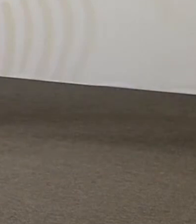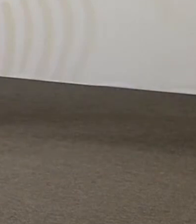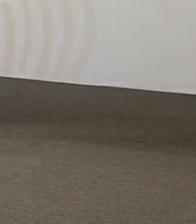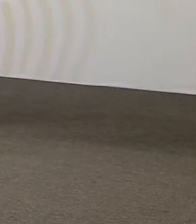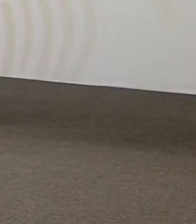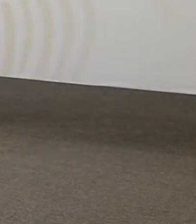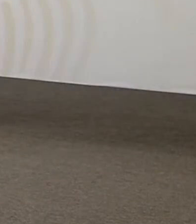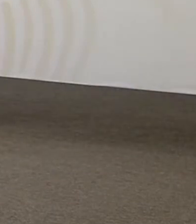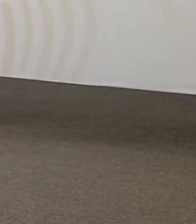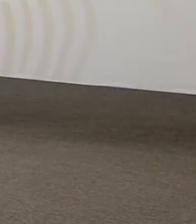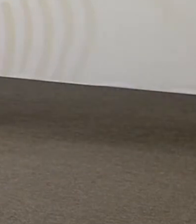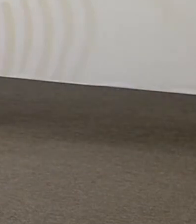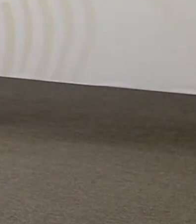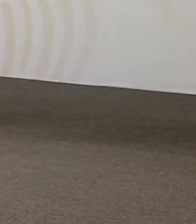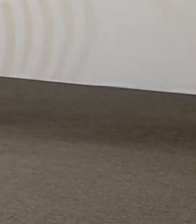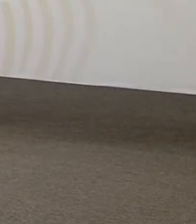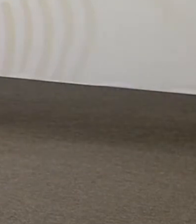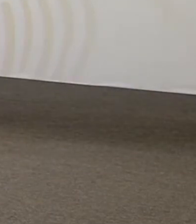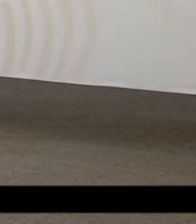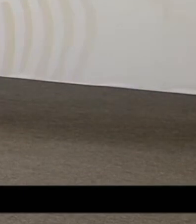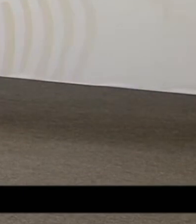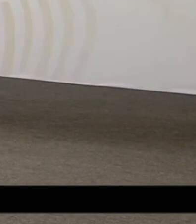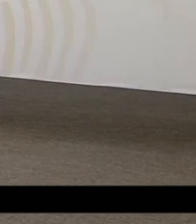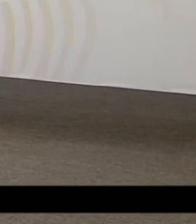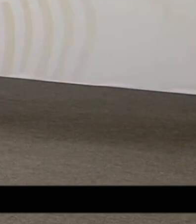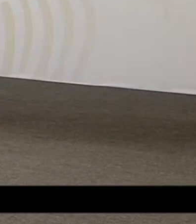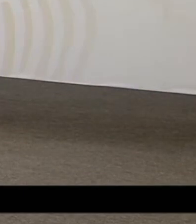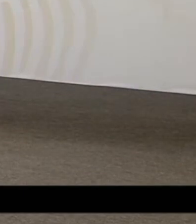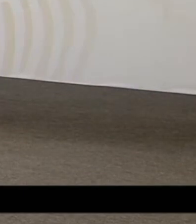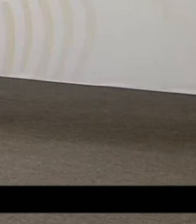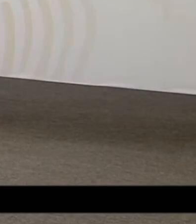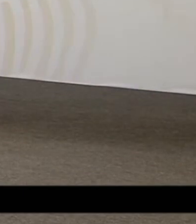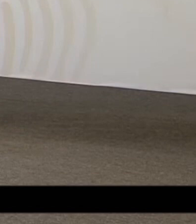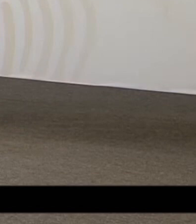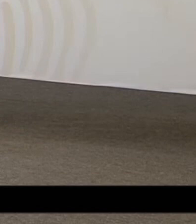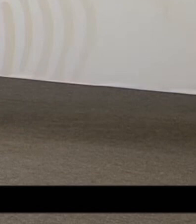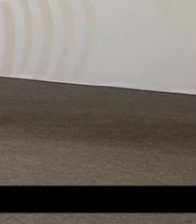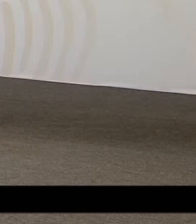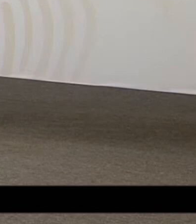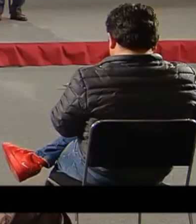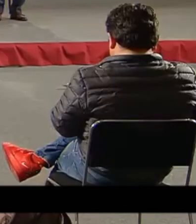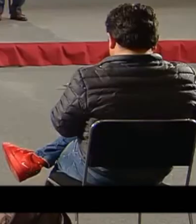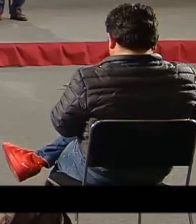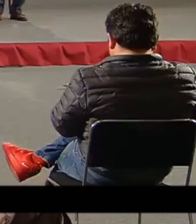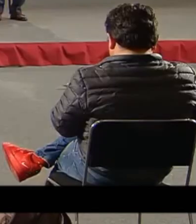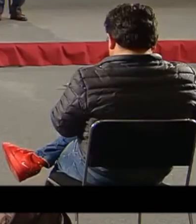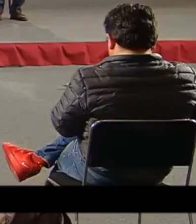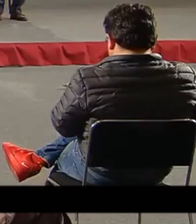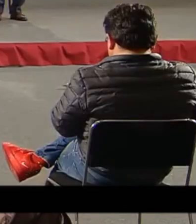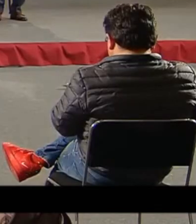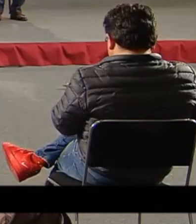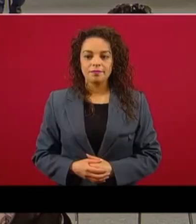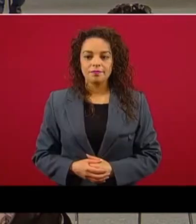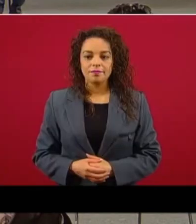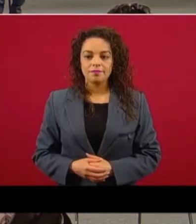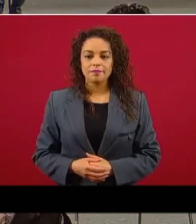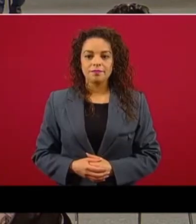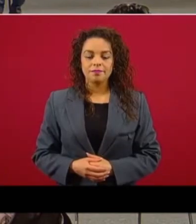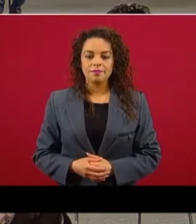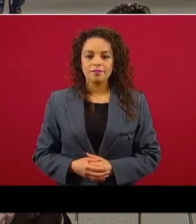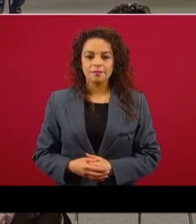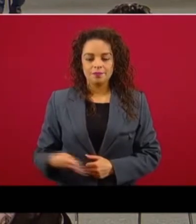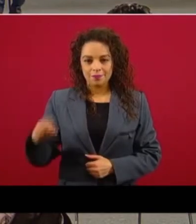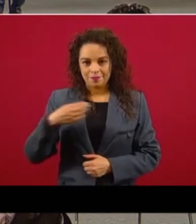El proyecto de presupuesto de egresos de la Federación 2021 estima un crecimiento de la economía mexicana del